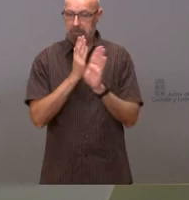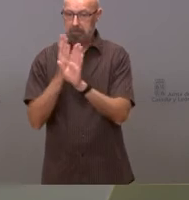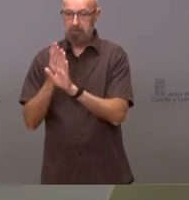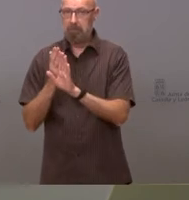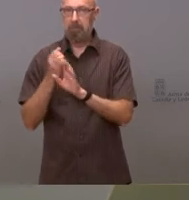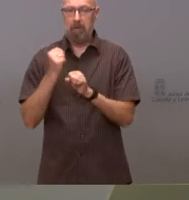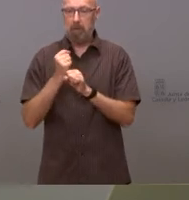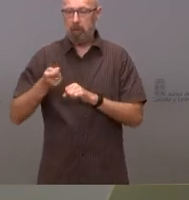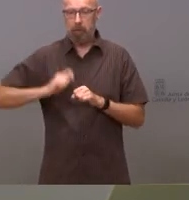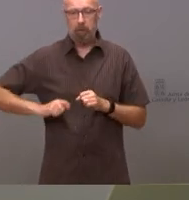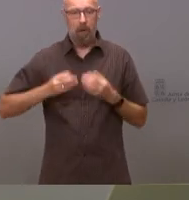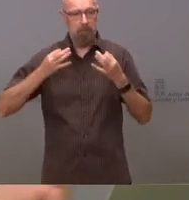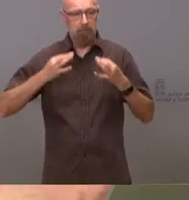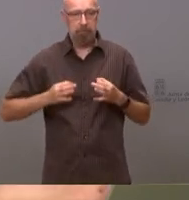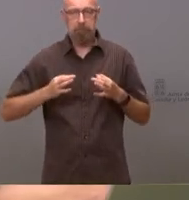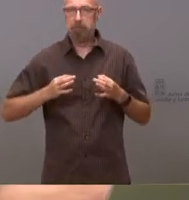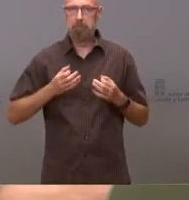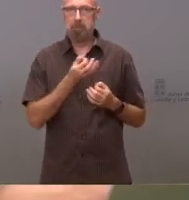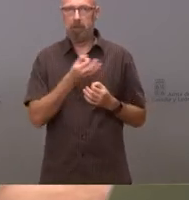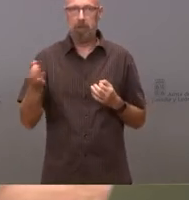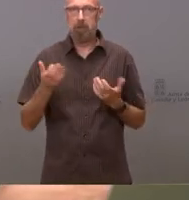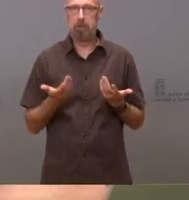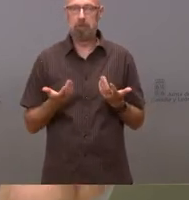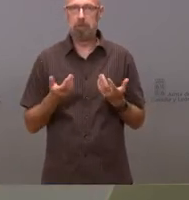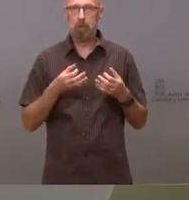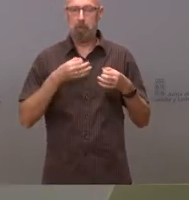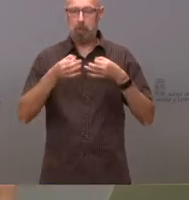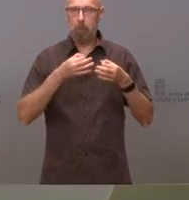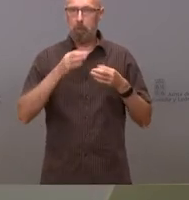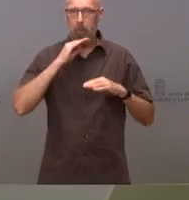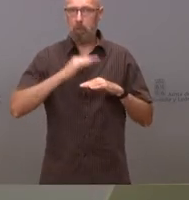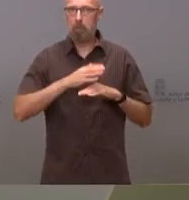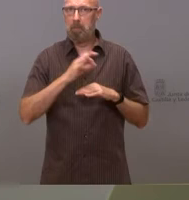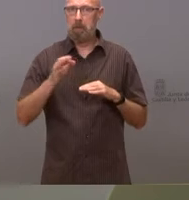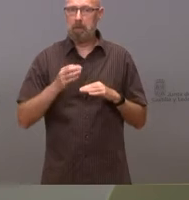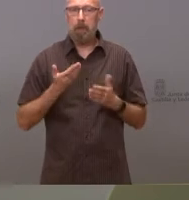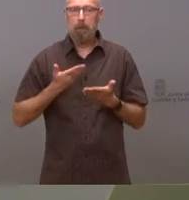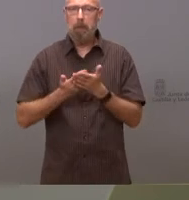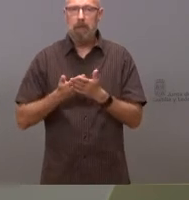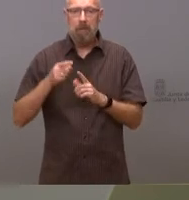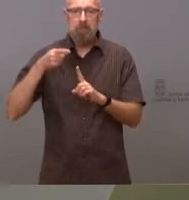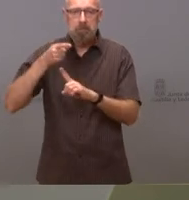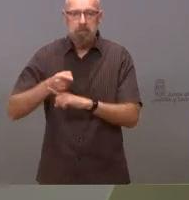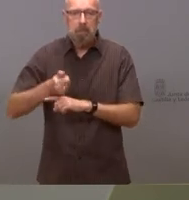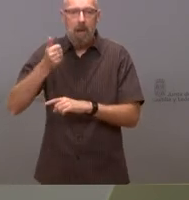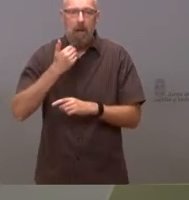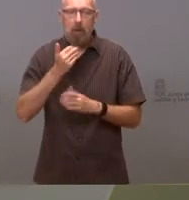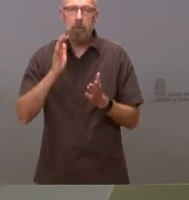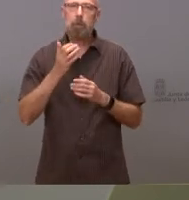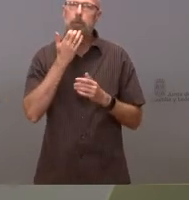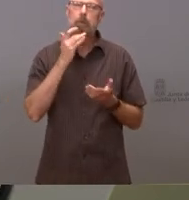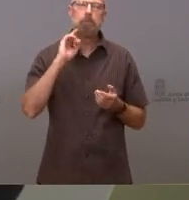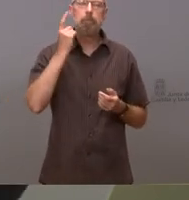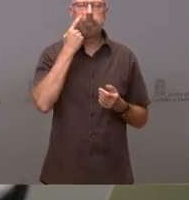taxativo es muy profesional y en este caso pues yo no me cabe ninguna duda no se puede pedir más es decir en el momento que hubo el mínimo indicio de que ahí había